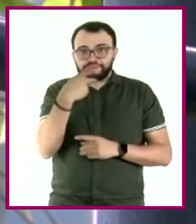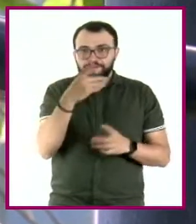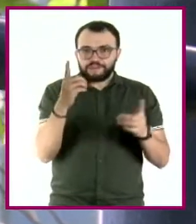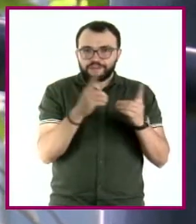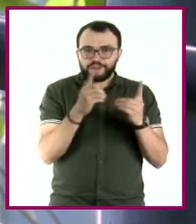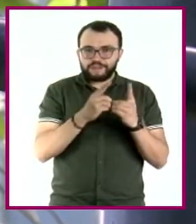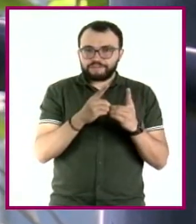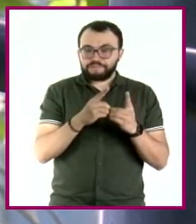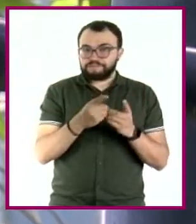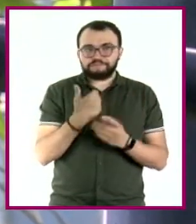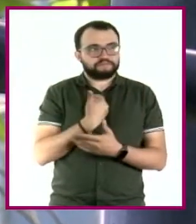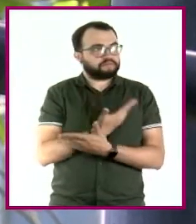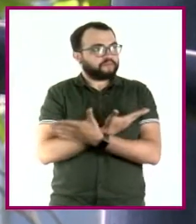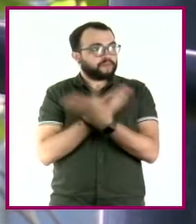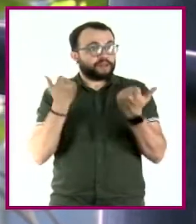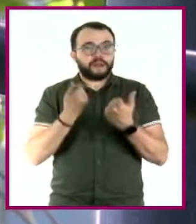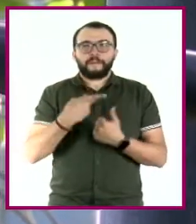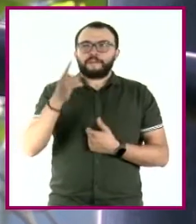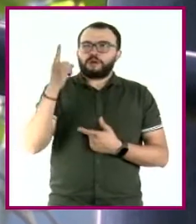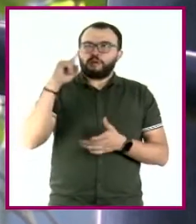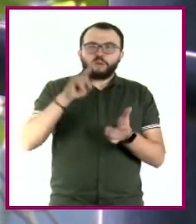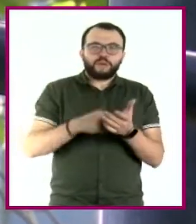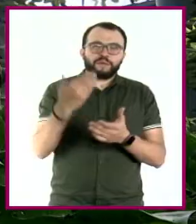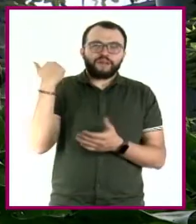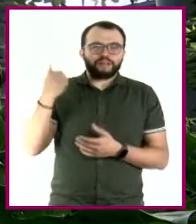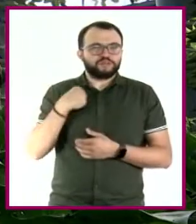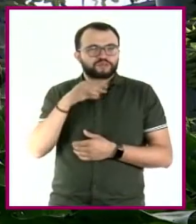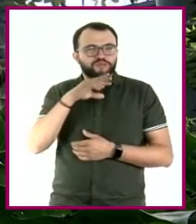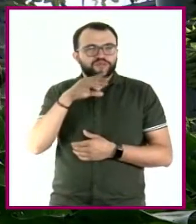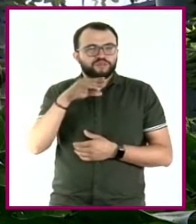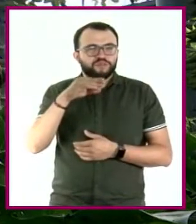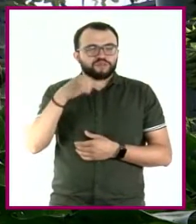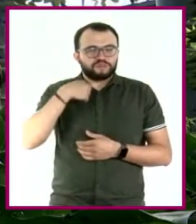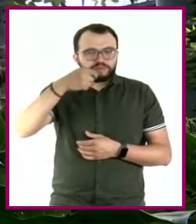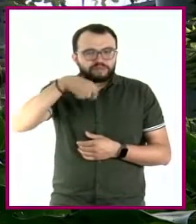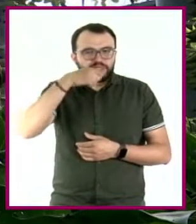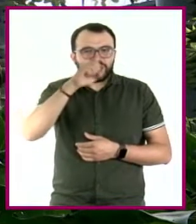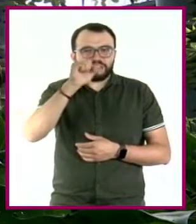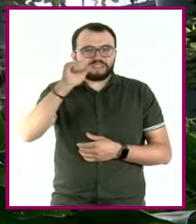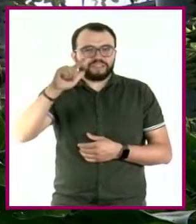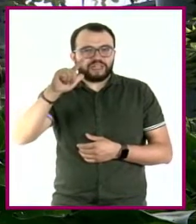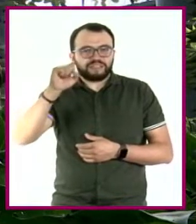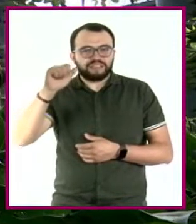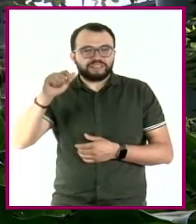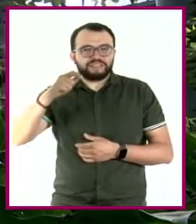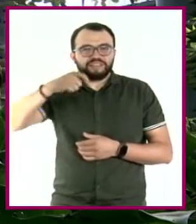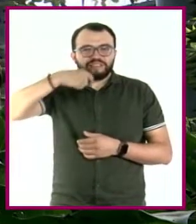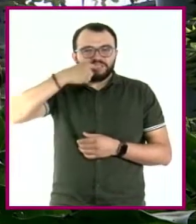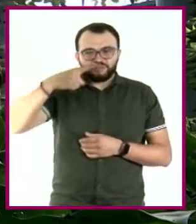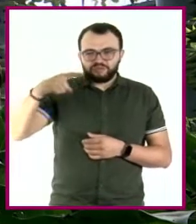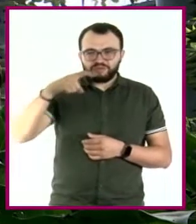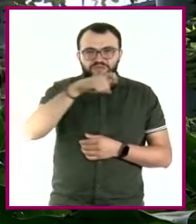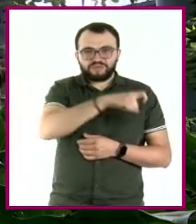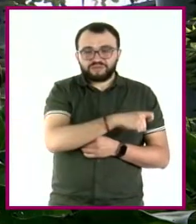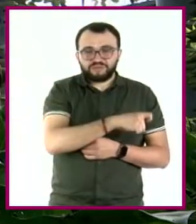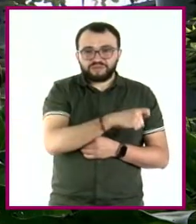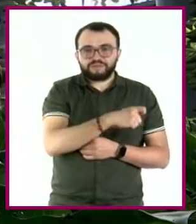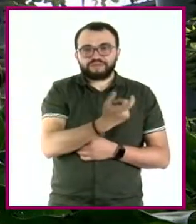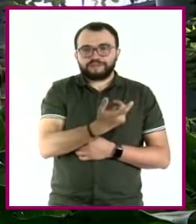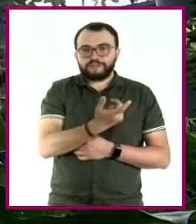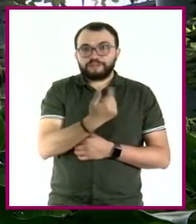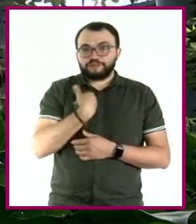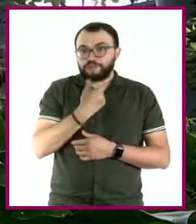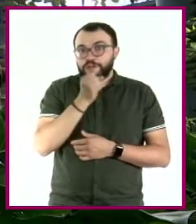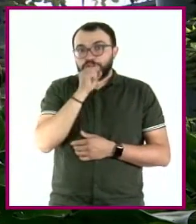de gusano con chilito piquín que me gustó muchísimo. A mí los tacos de escamoles. Ya sabes, esas larvas o huevos de hormiga